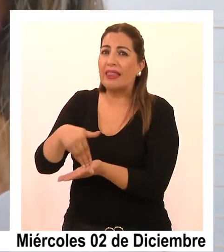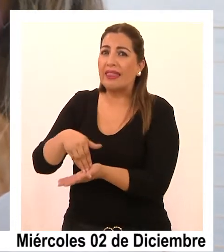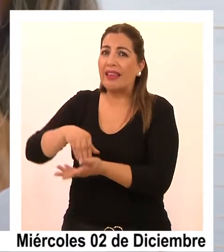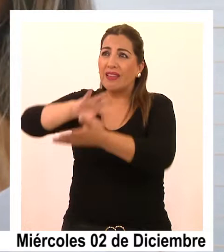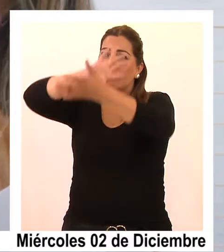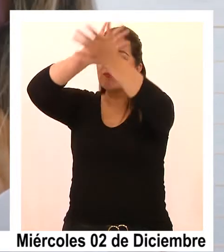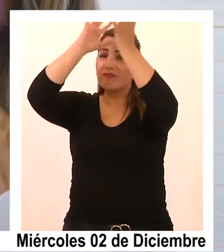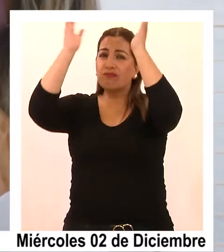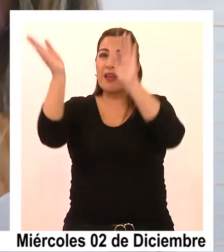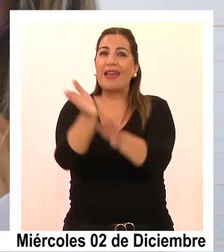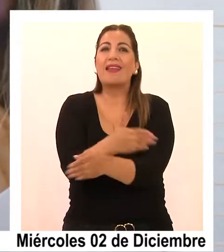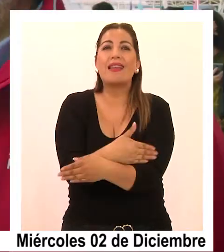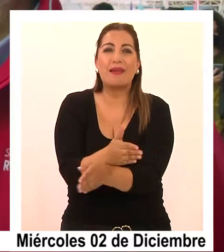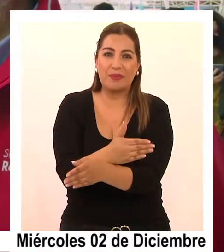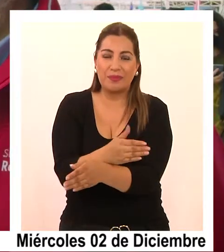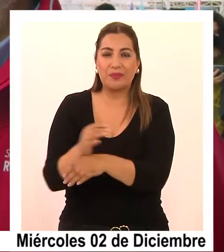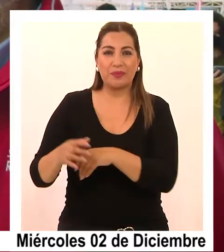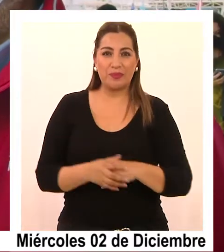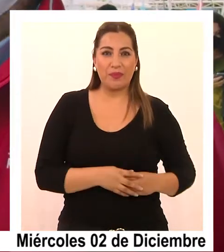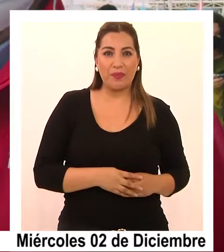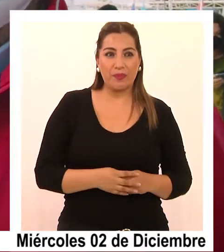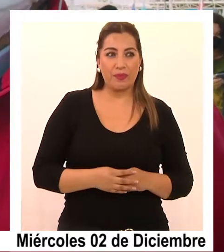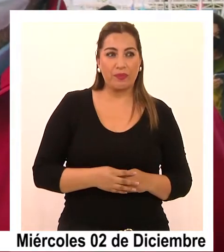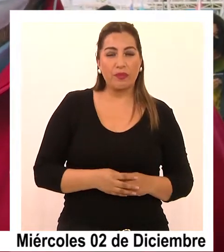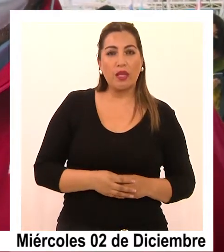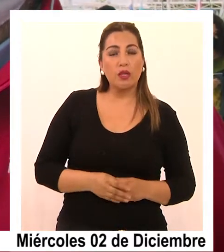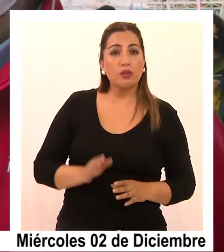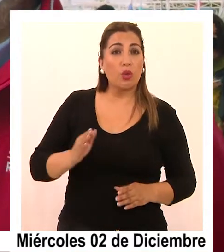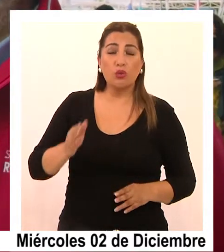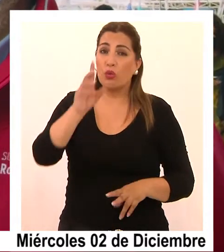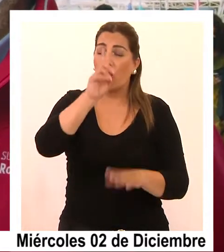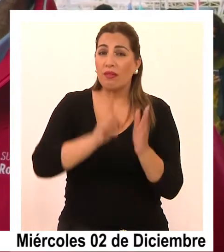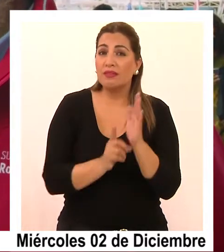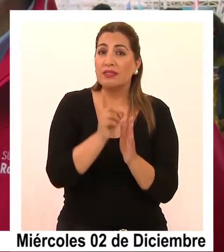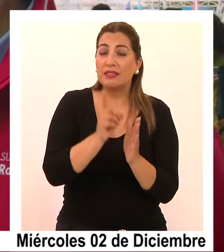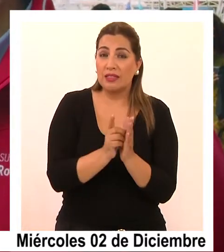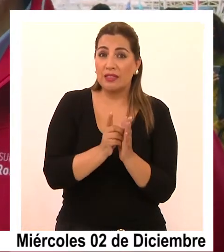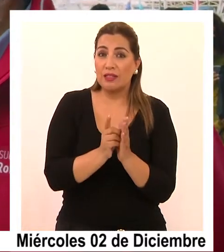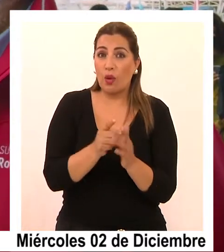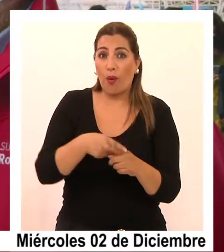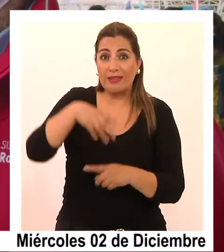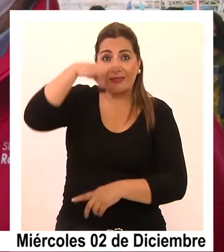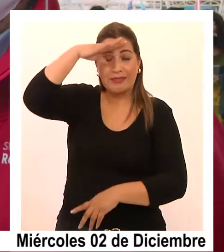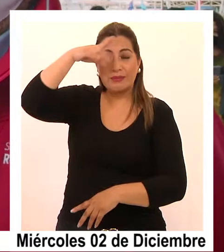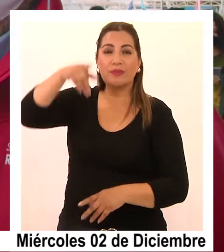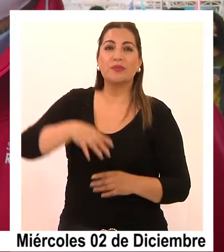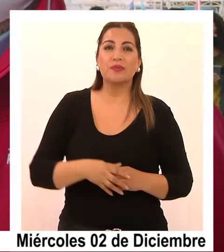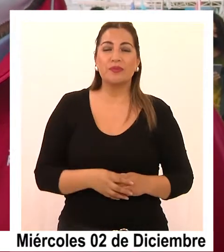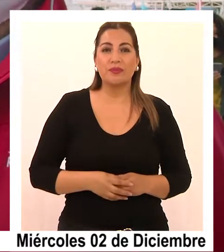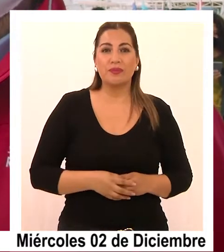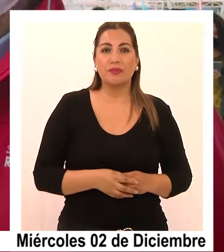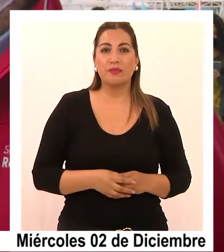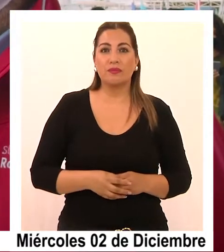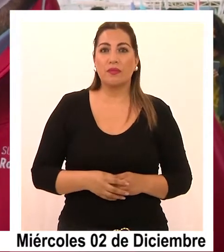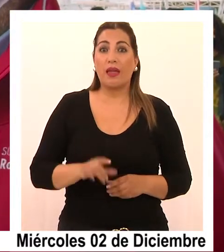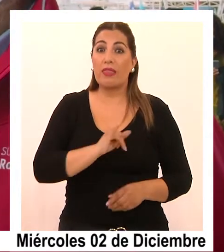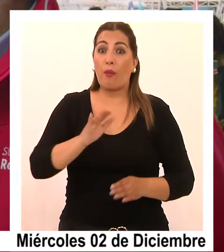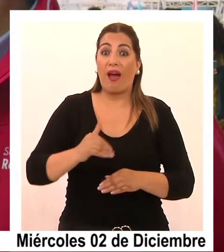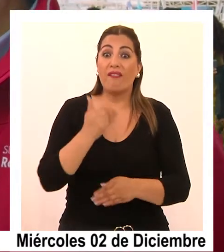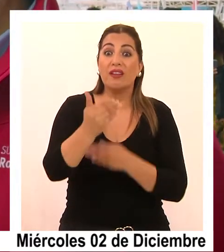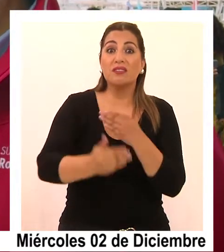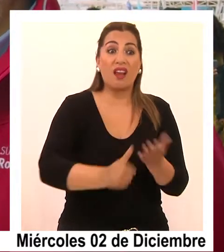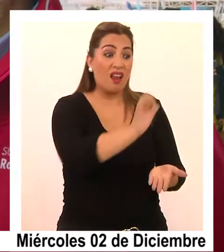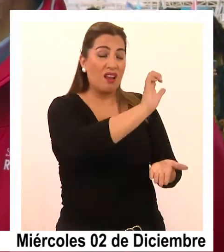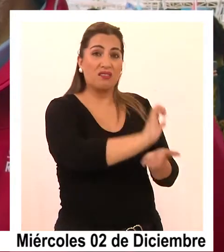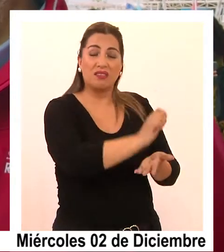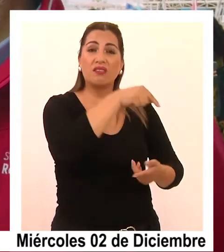cambio climático, como es la pesca artesanal. ¿Cómo continúa desarrollándose esta experiencia? Obviamente el paso siguiente es que el Estado,